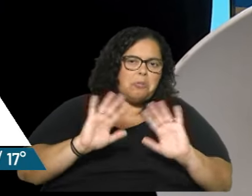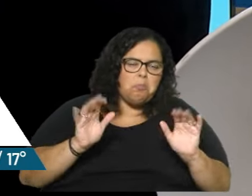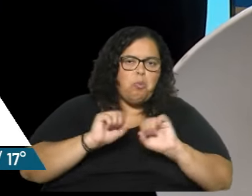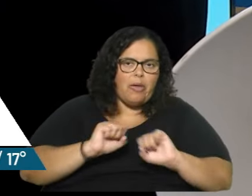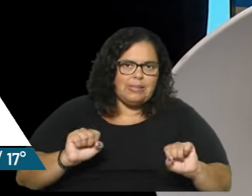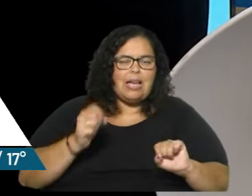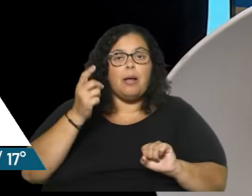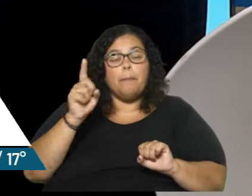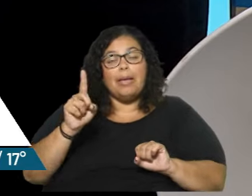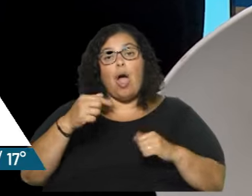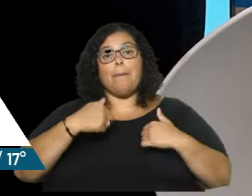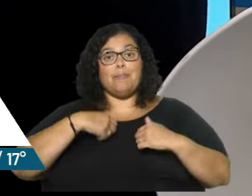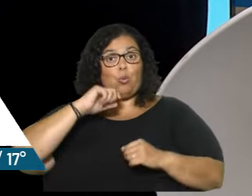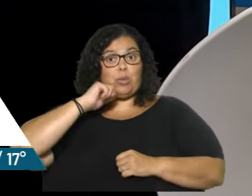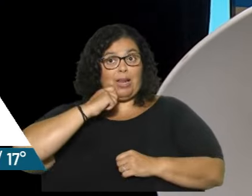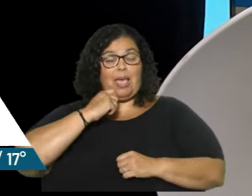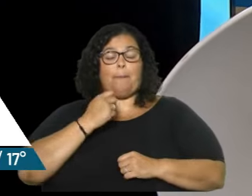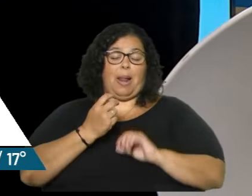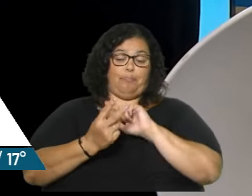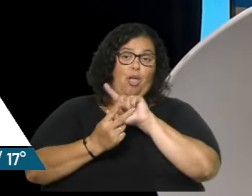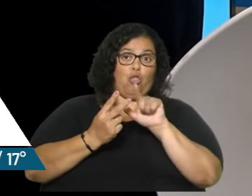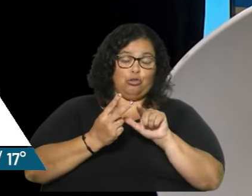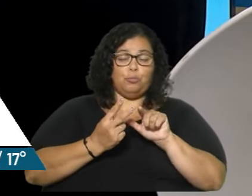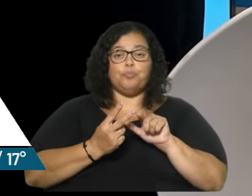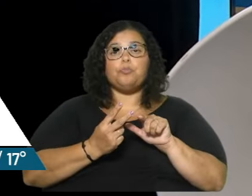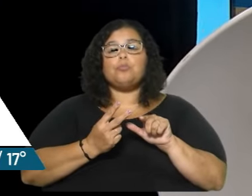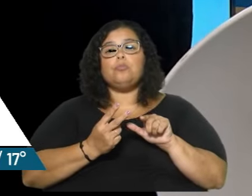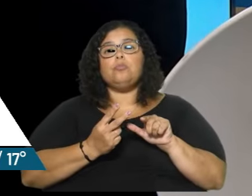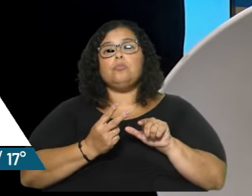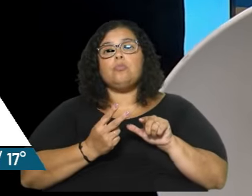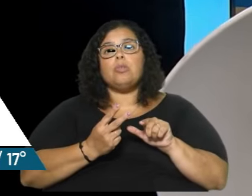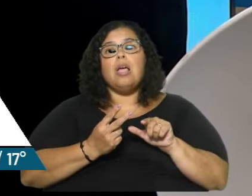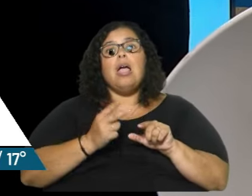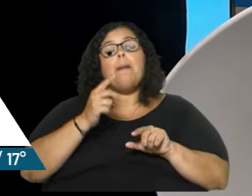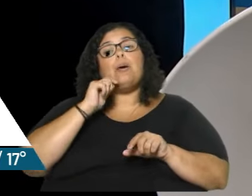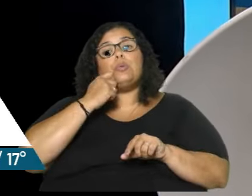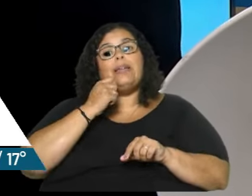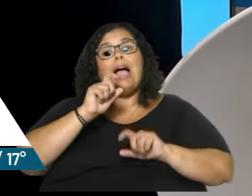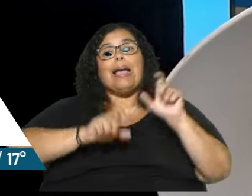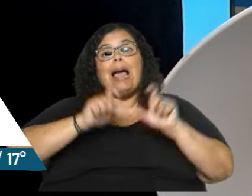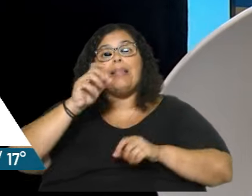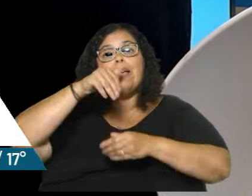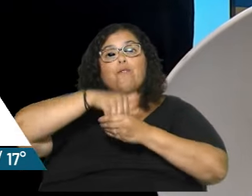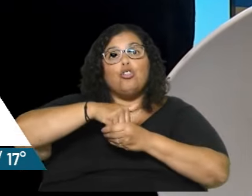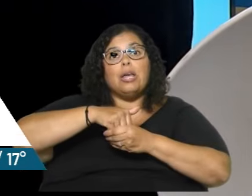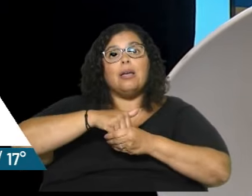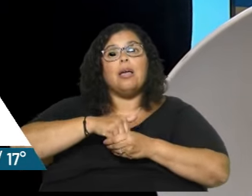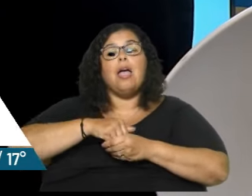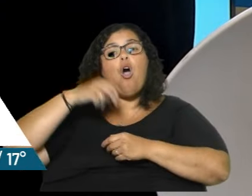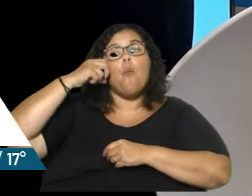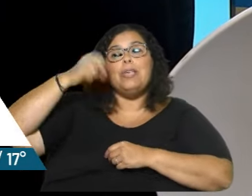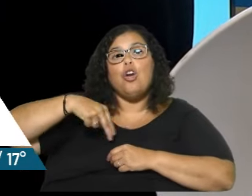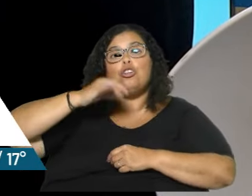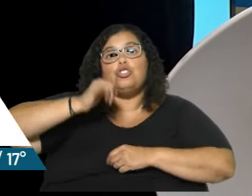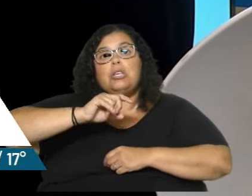a modo de aplicativo... Mira, tengo dos. O con una aplicación que la gente opine, que la gente vote por sí o por no, ¿qué le